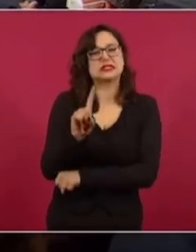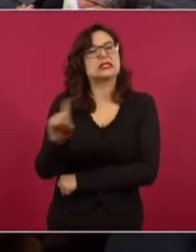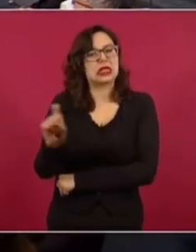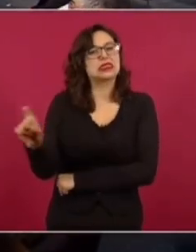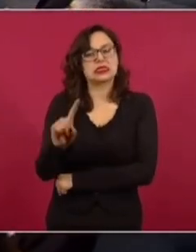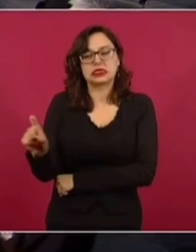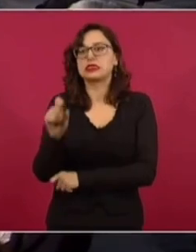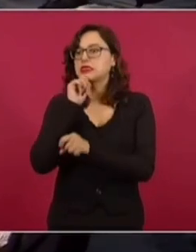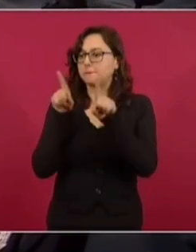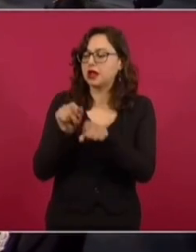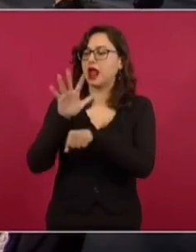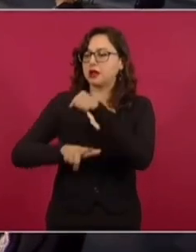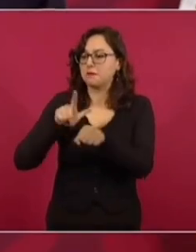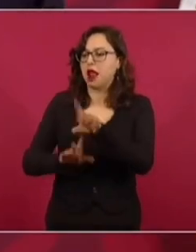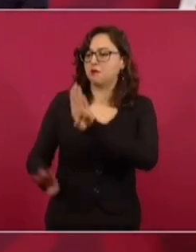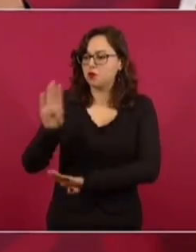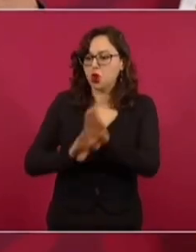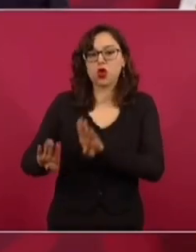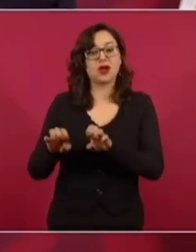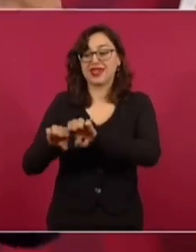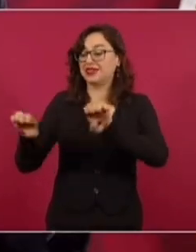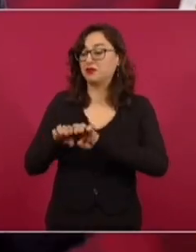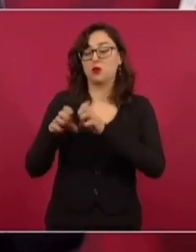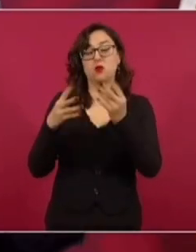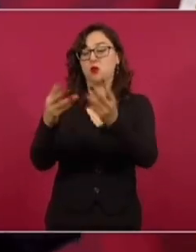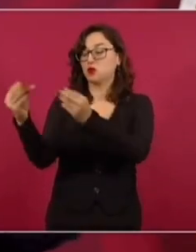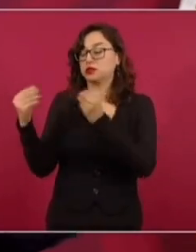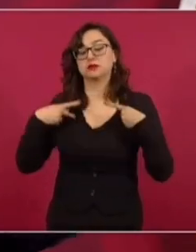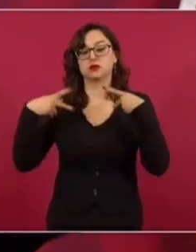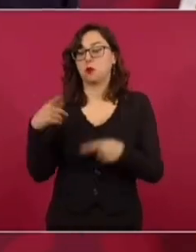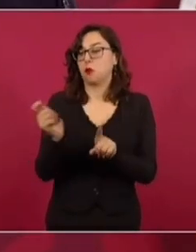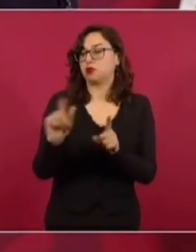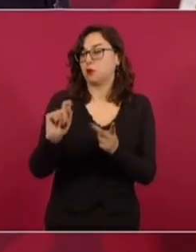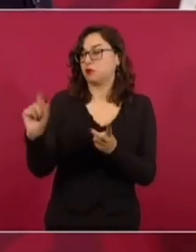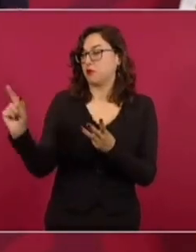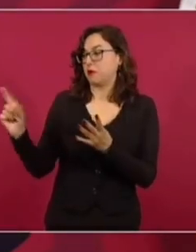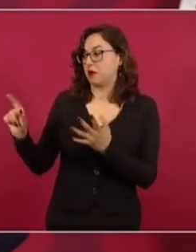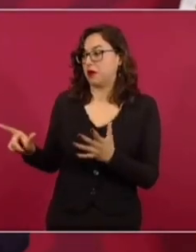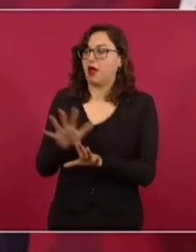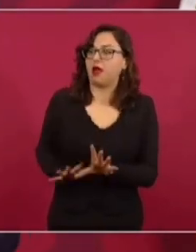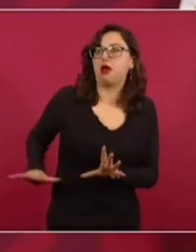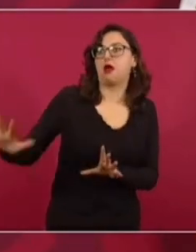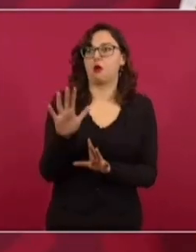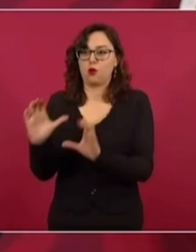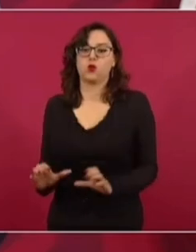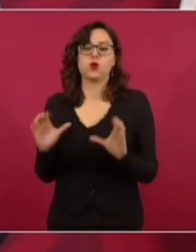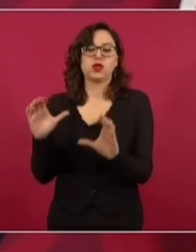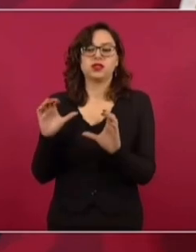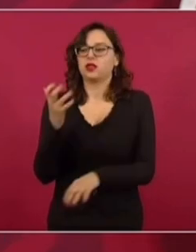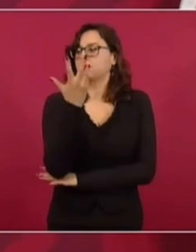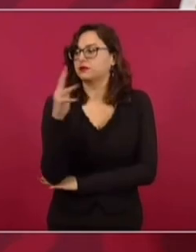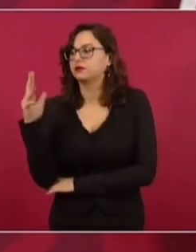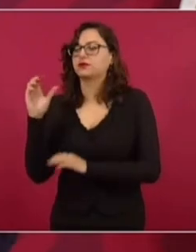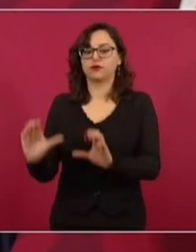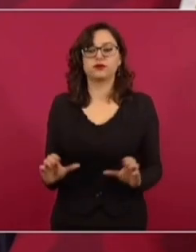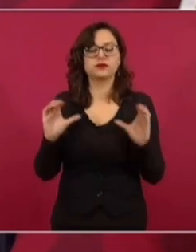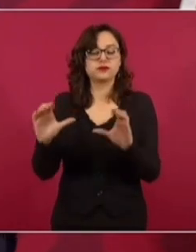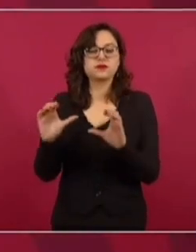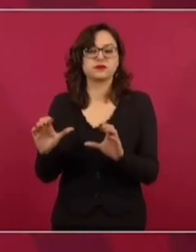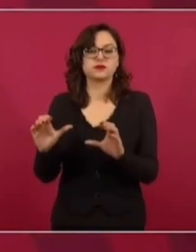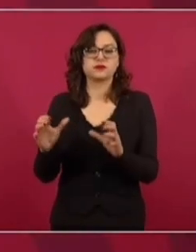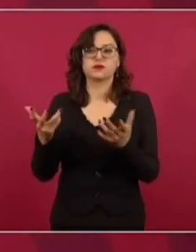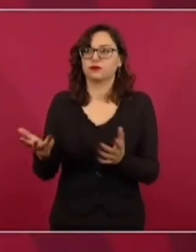Maya. Tenemos biólogos, tenemos un equipo multidisciplinario para el cuidado del medio ambiente, para el cuidado